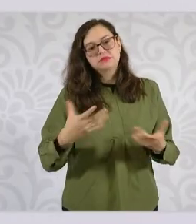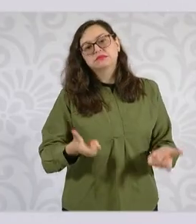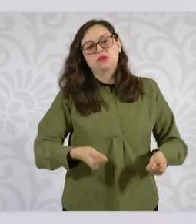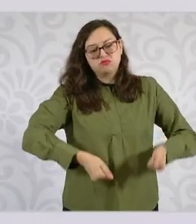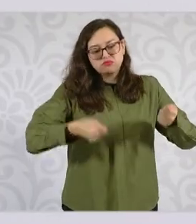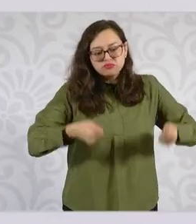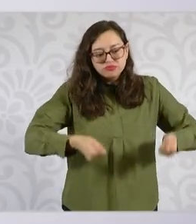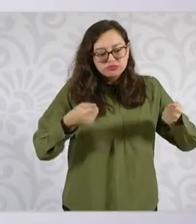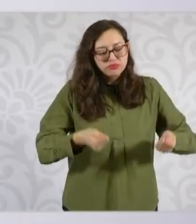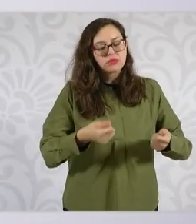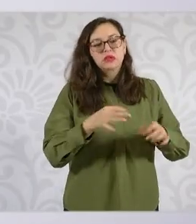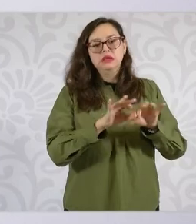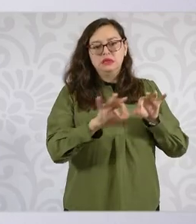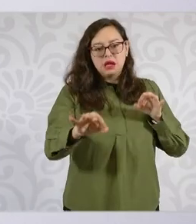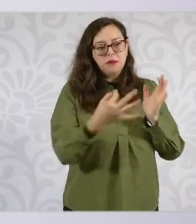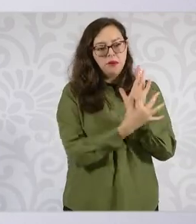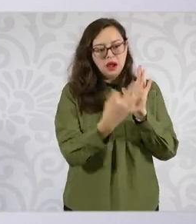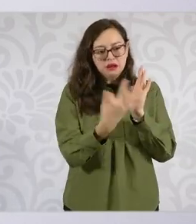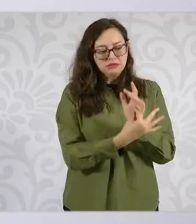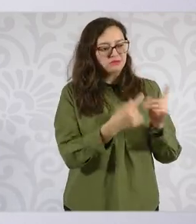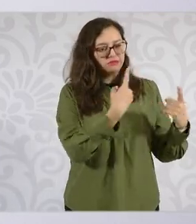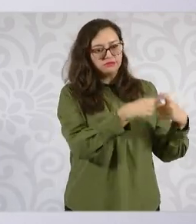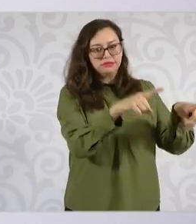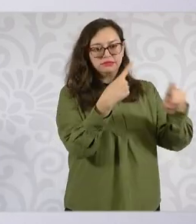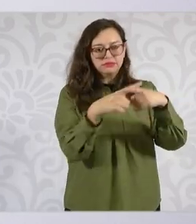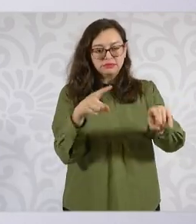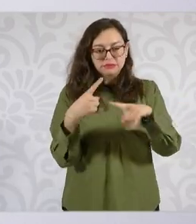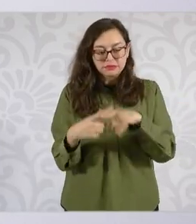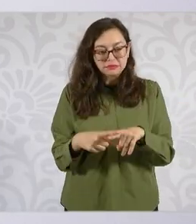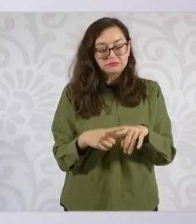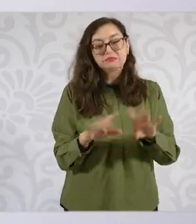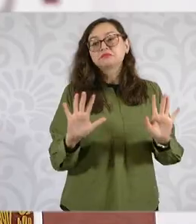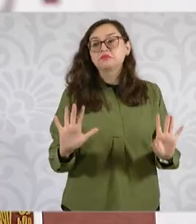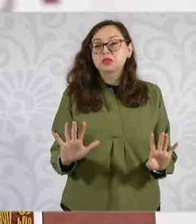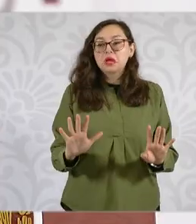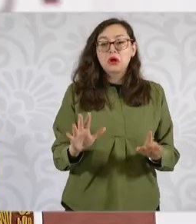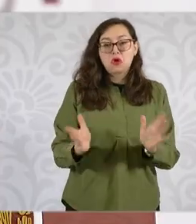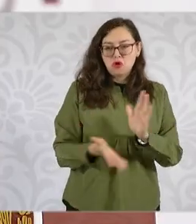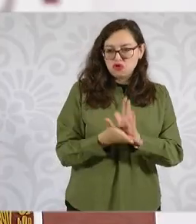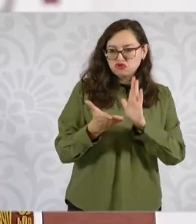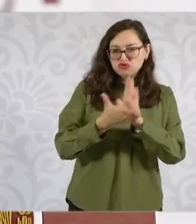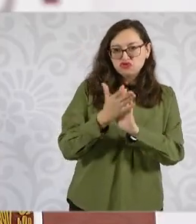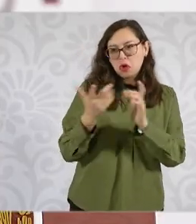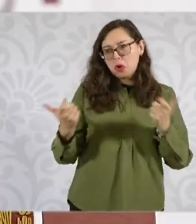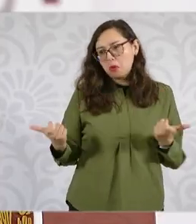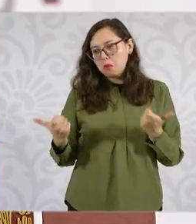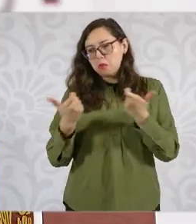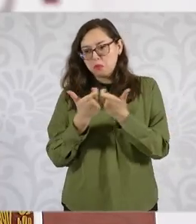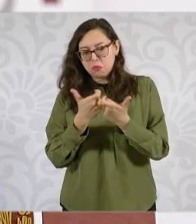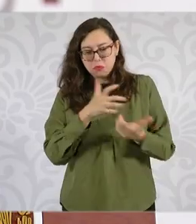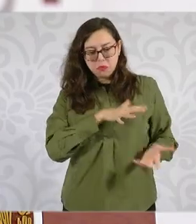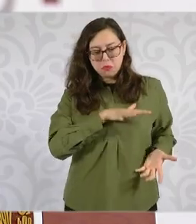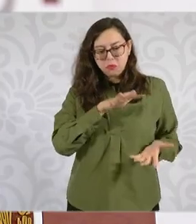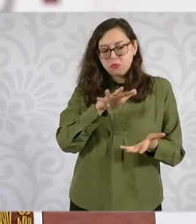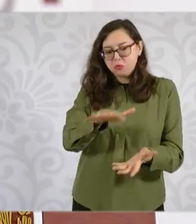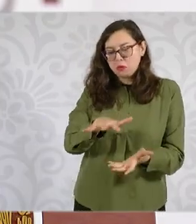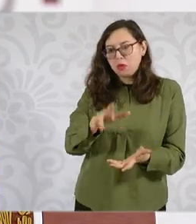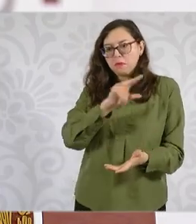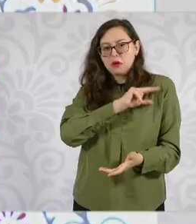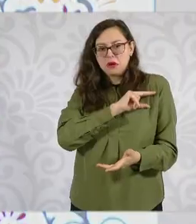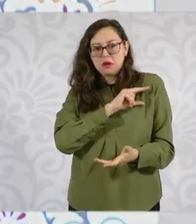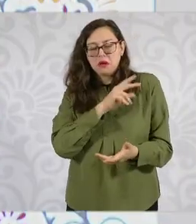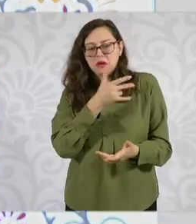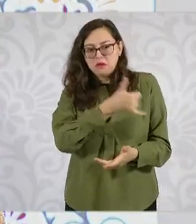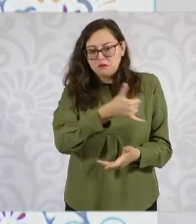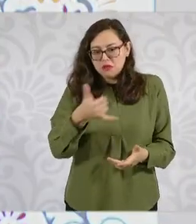etcétera, y que también puedan participar en la construcción ya brindando los insumos, la materia prima desde el